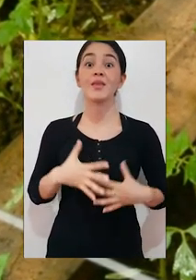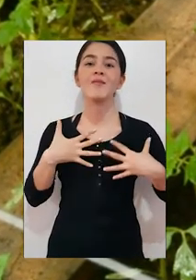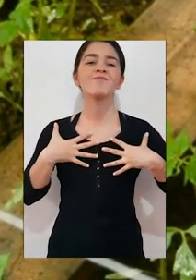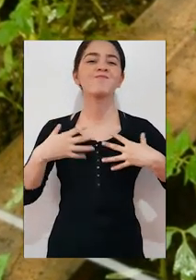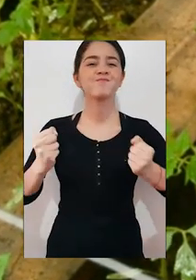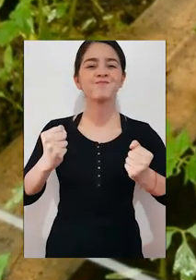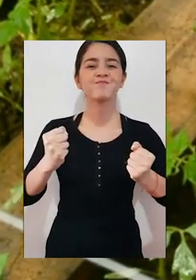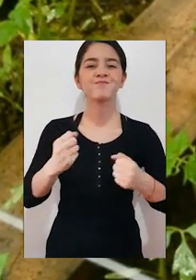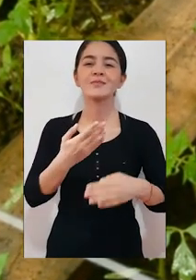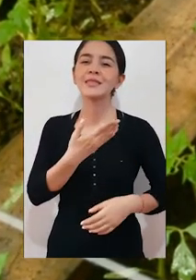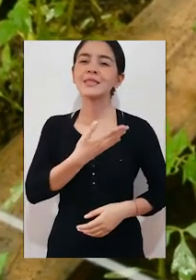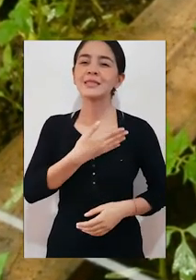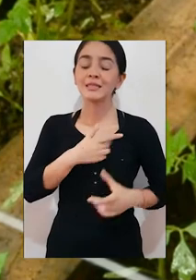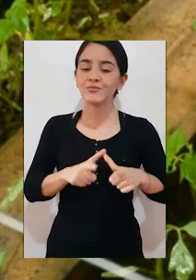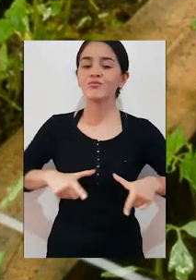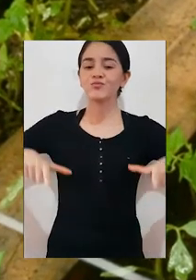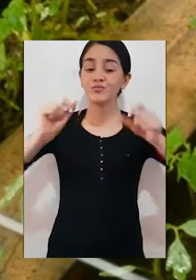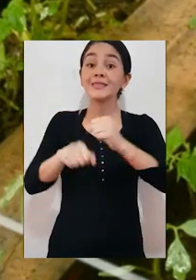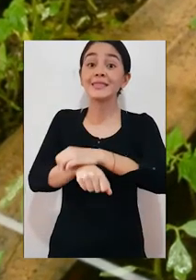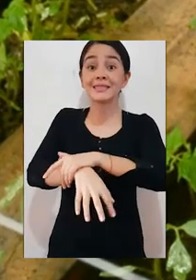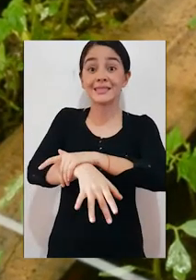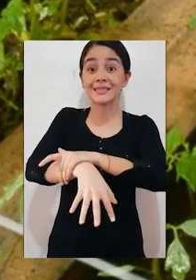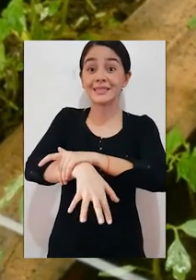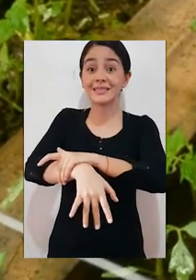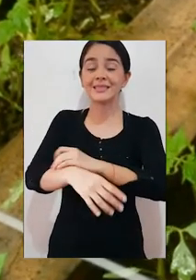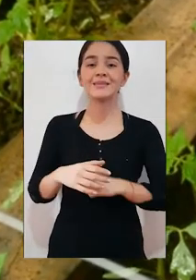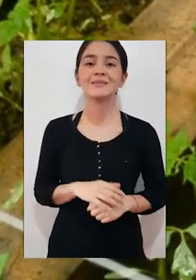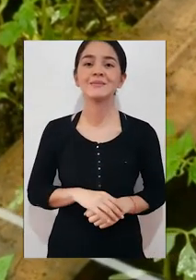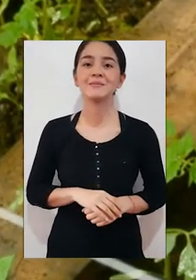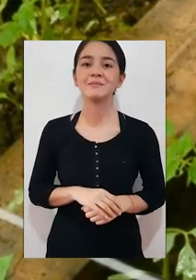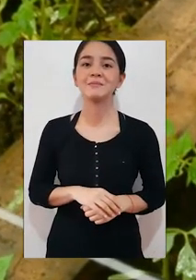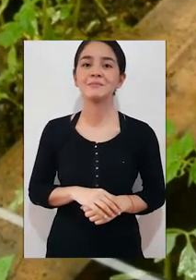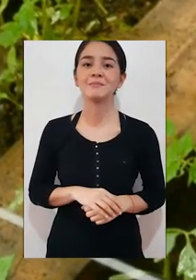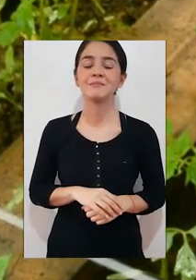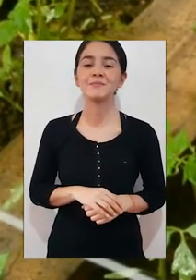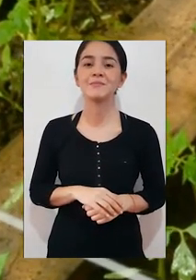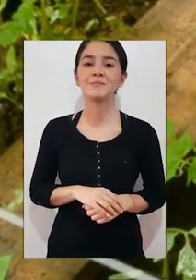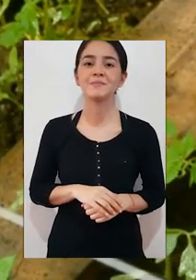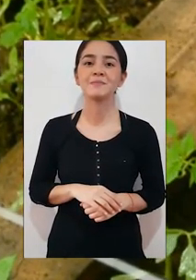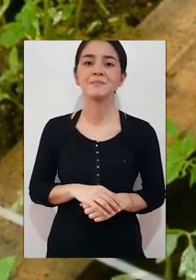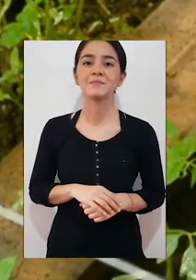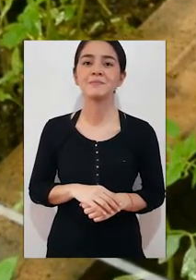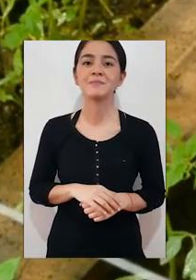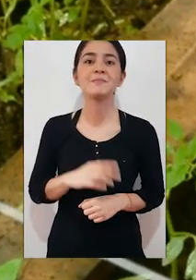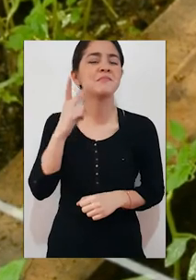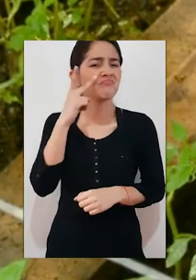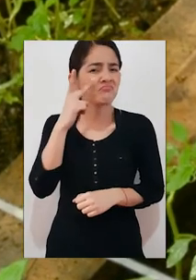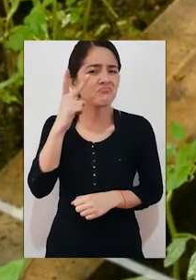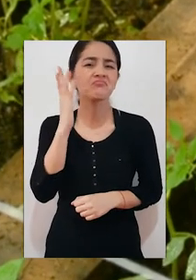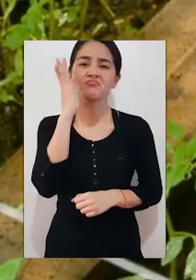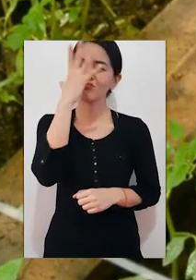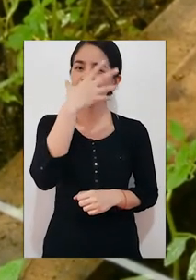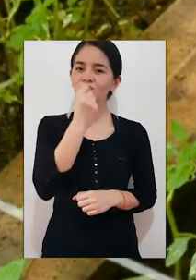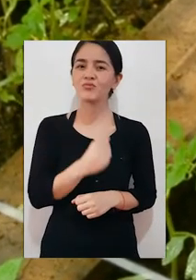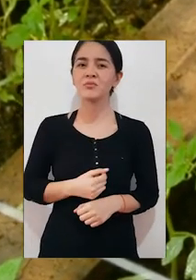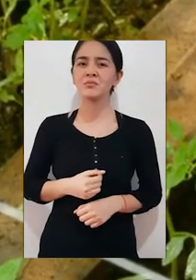más saludable, tienen más espacio para que sus raíces se desarrollen. Y pues realmente se mira bastante bonito en nuestros